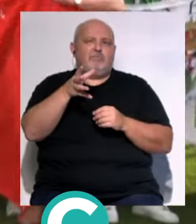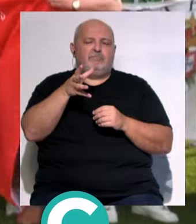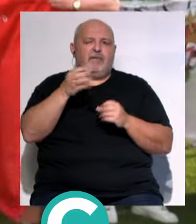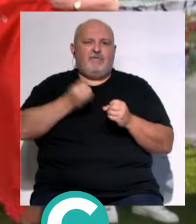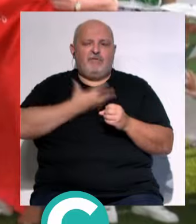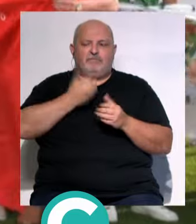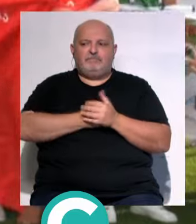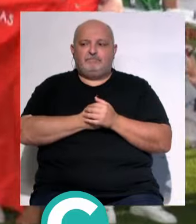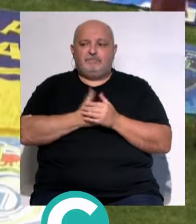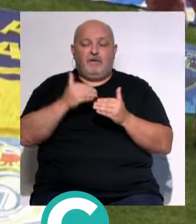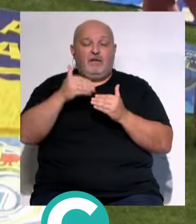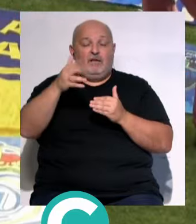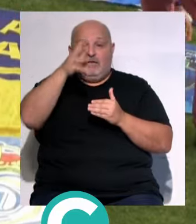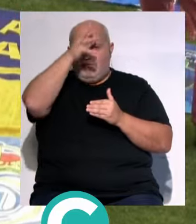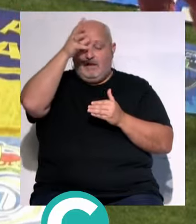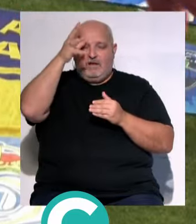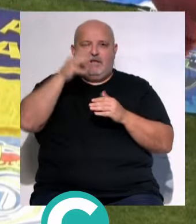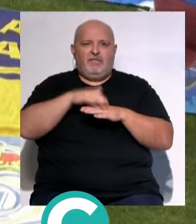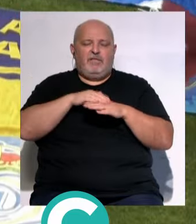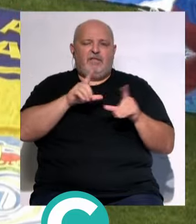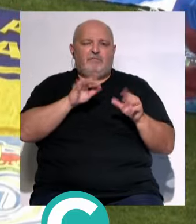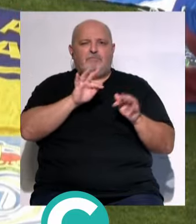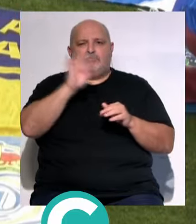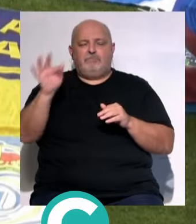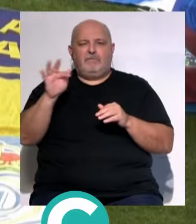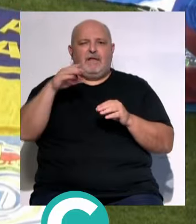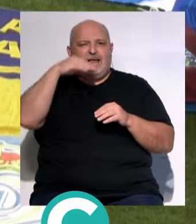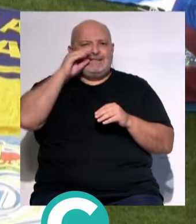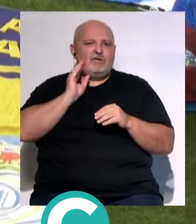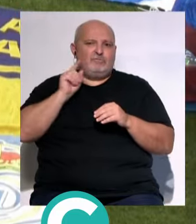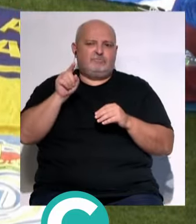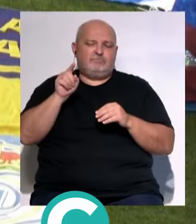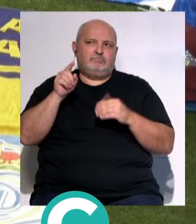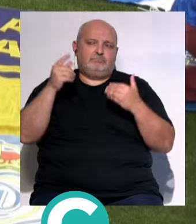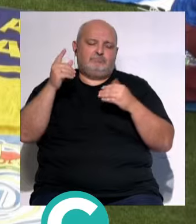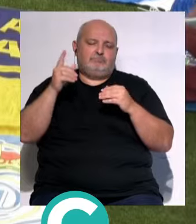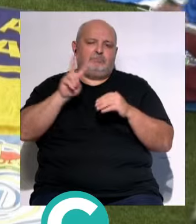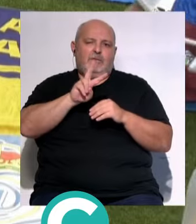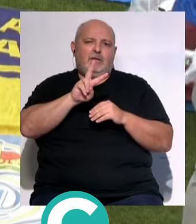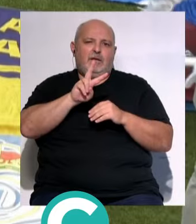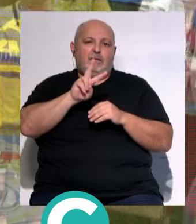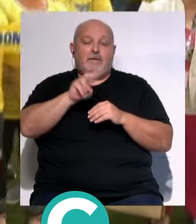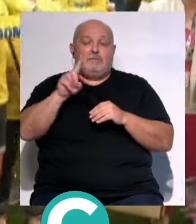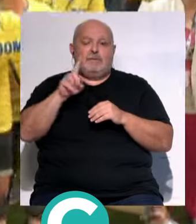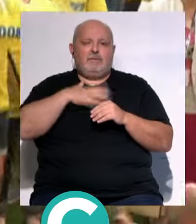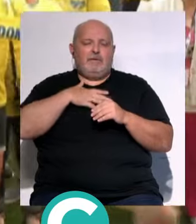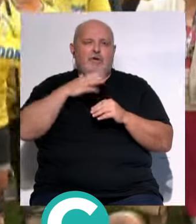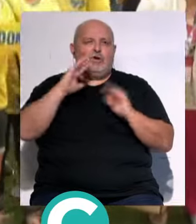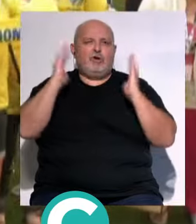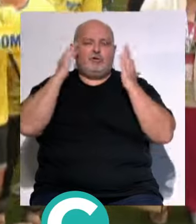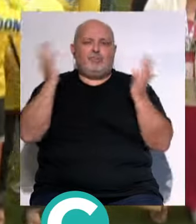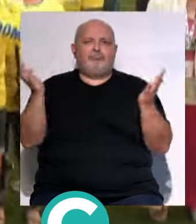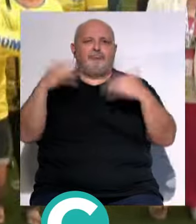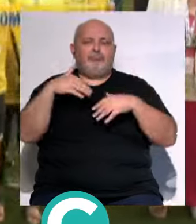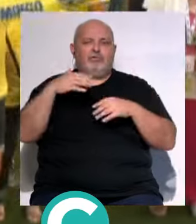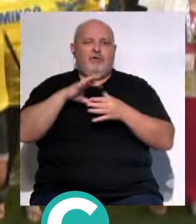aficiones... ...el próximo verano Cádiz cederá su turno a Castellón... ...que será el escenario del XXI Congreso Nacional... ...de